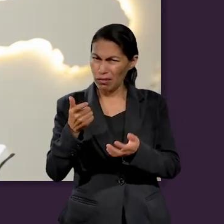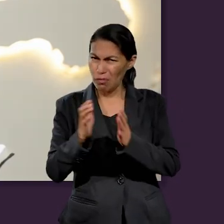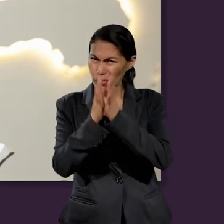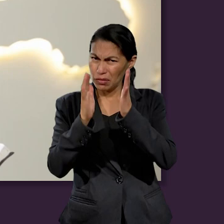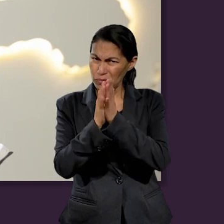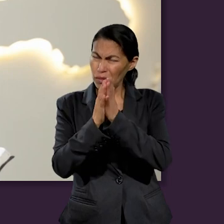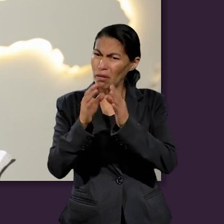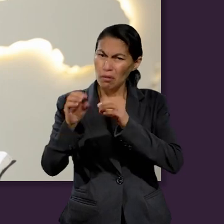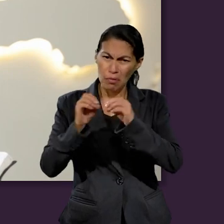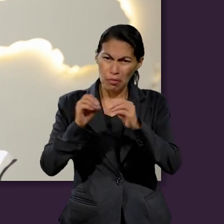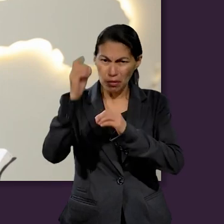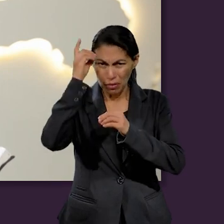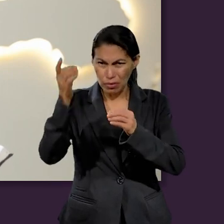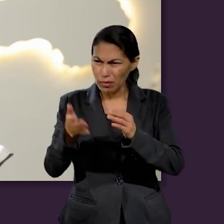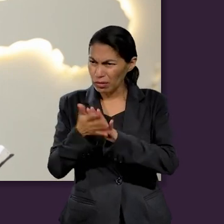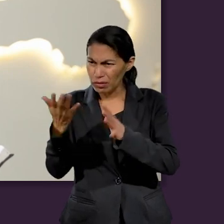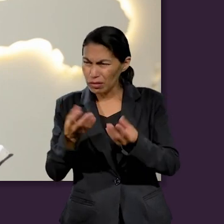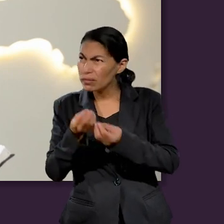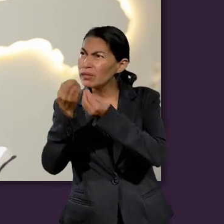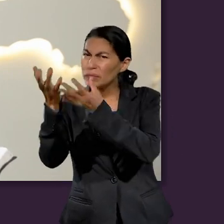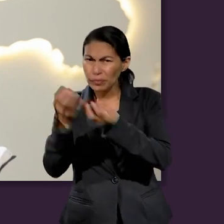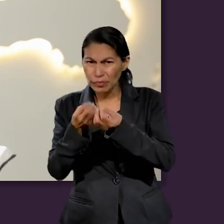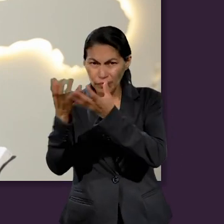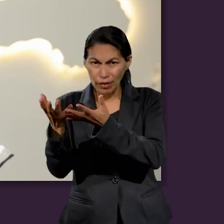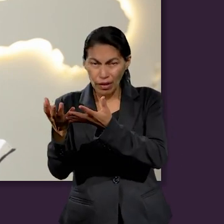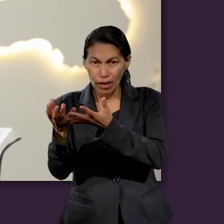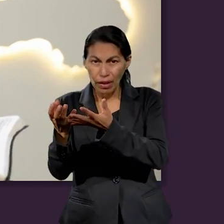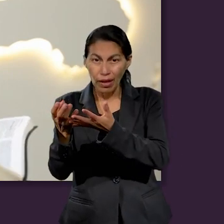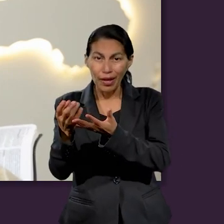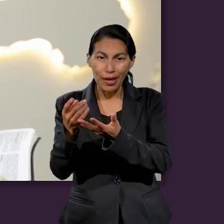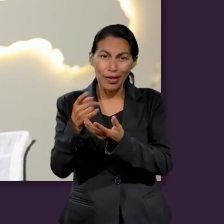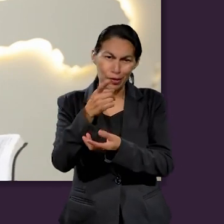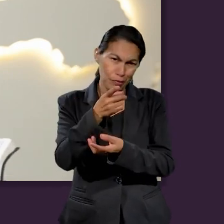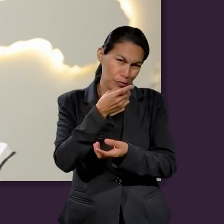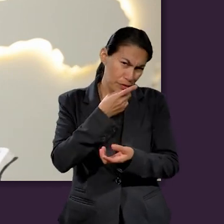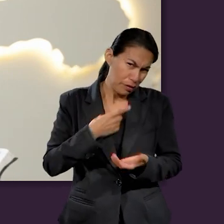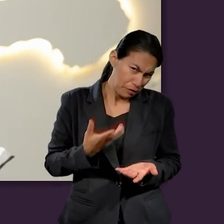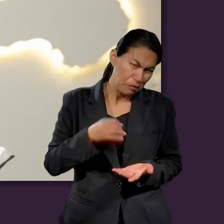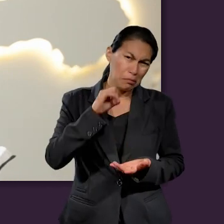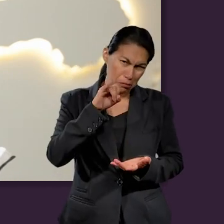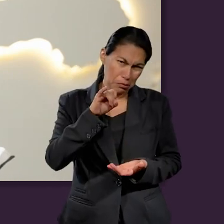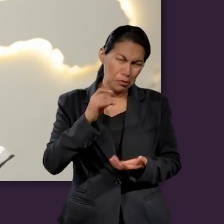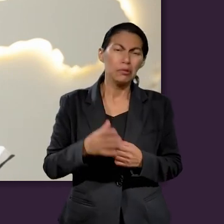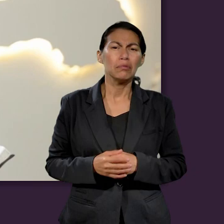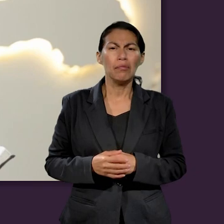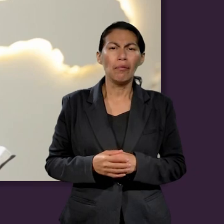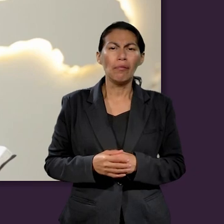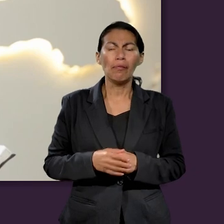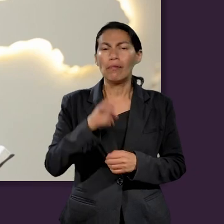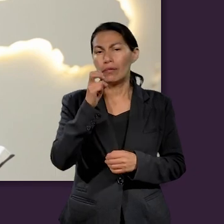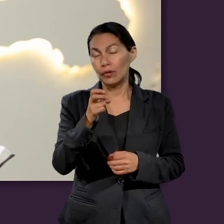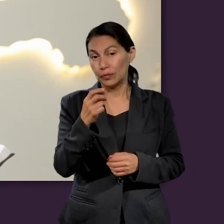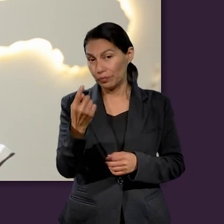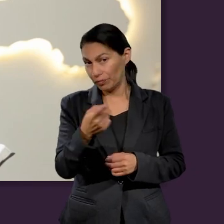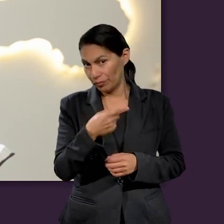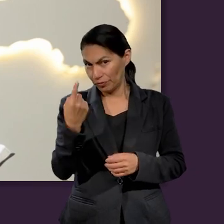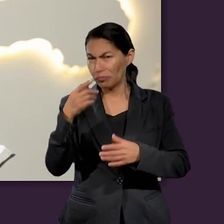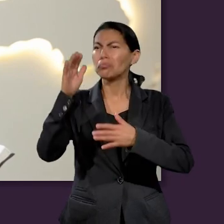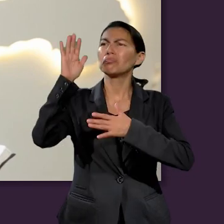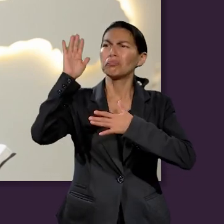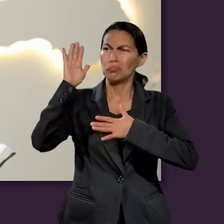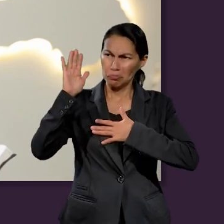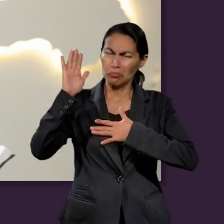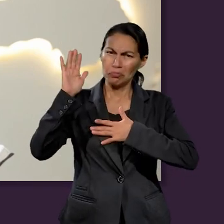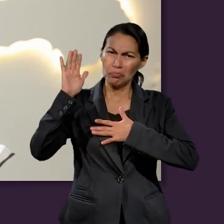dispuestos a participar con nuestros recursos, con nuestras ganancias en la obra del Señor. Y